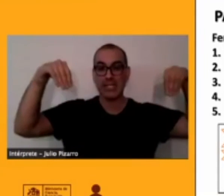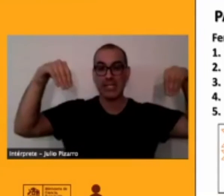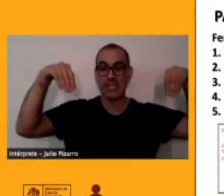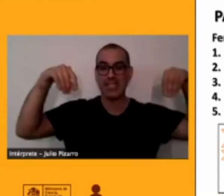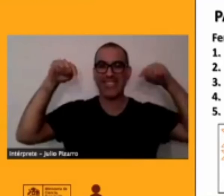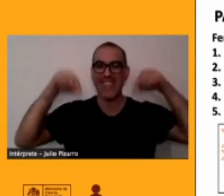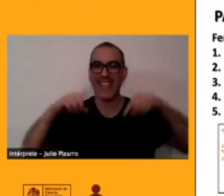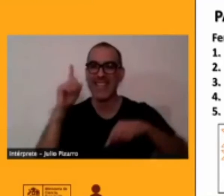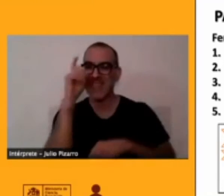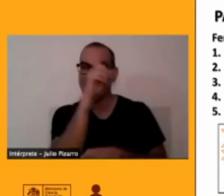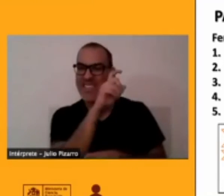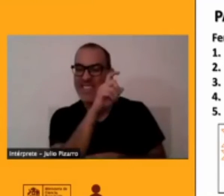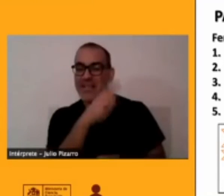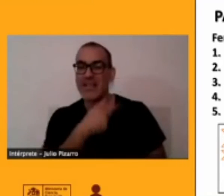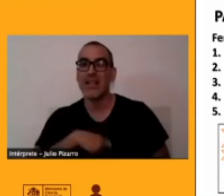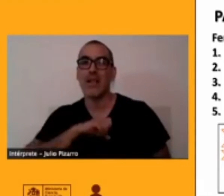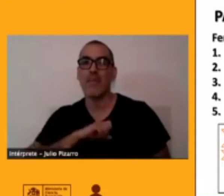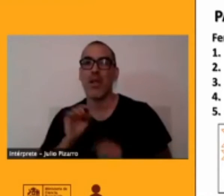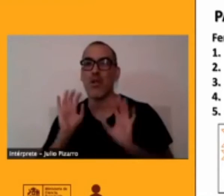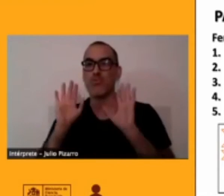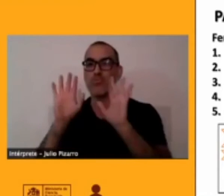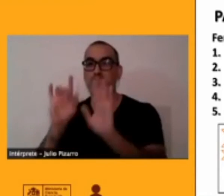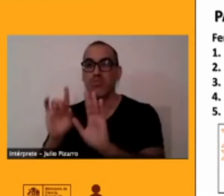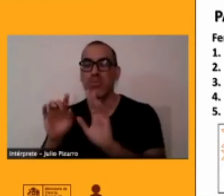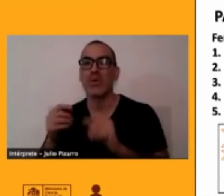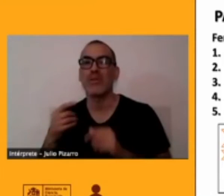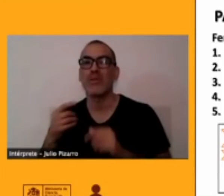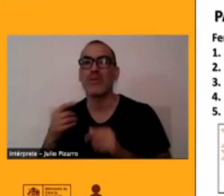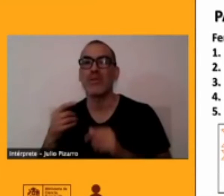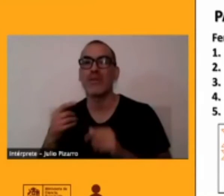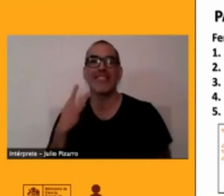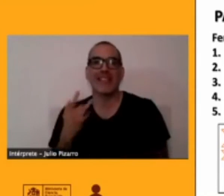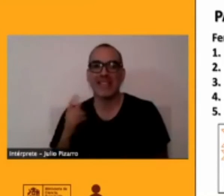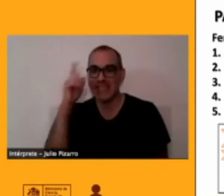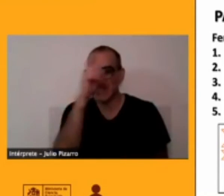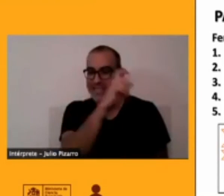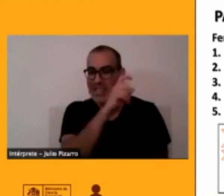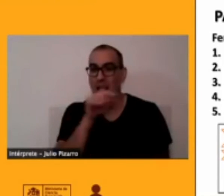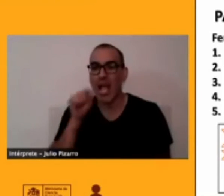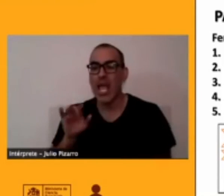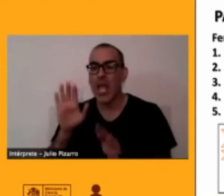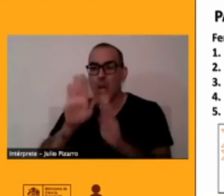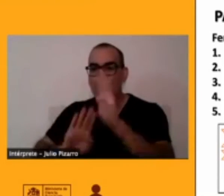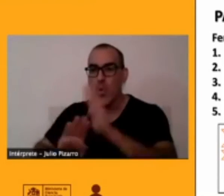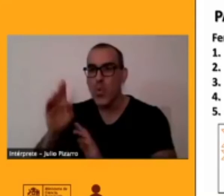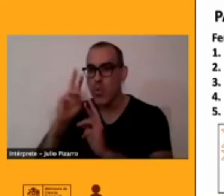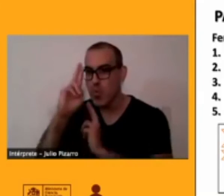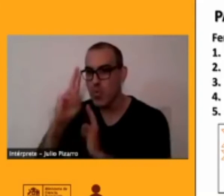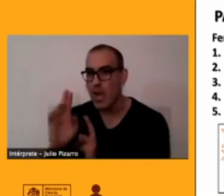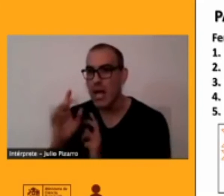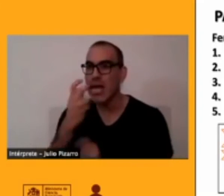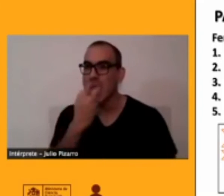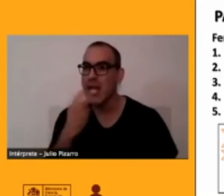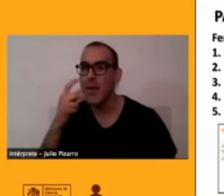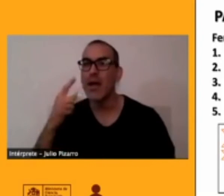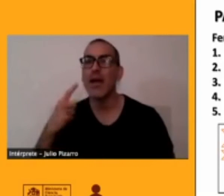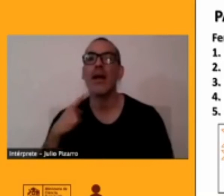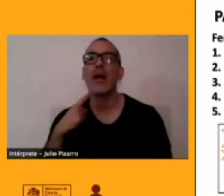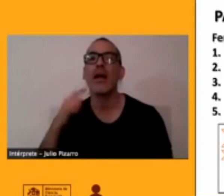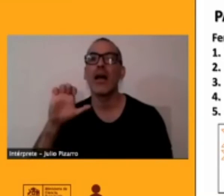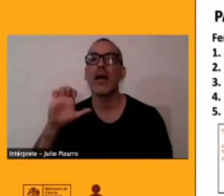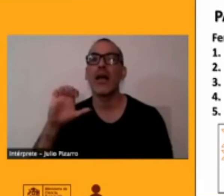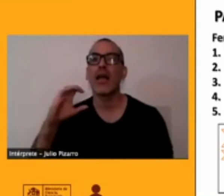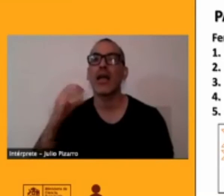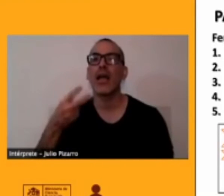pueblos del interior, aún se conserva el Quechua y el Aymara porque los colonizadores tuvieron más